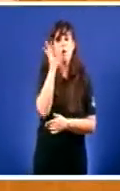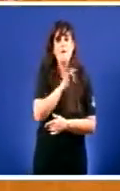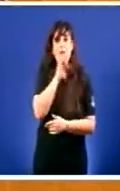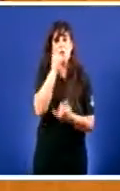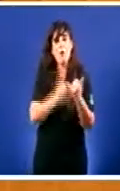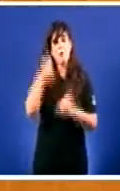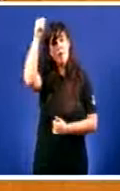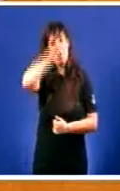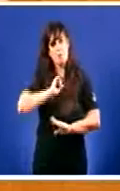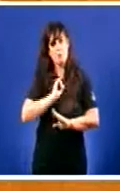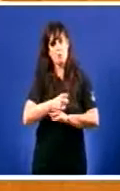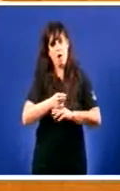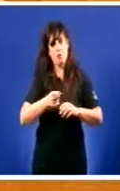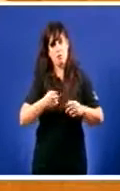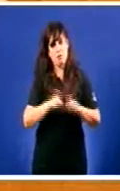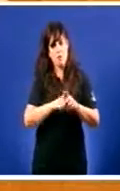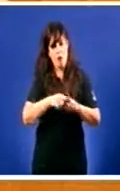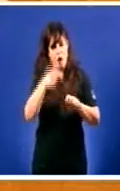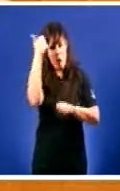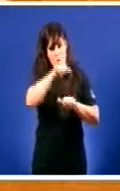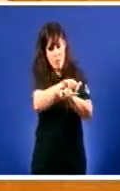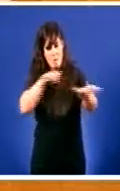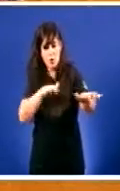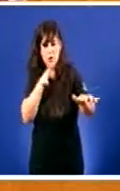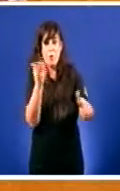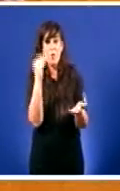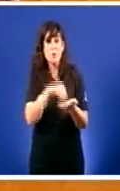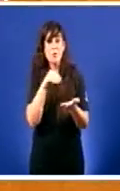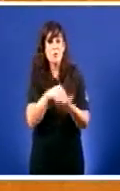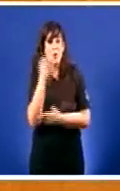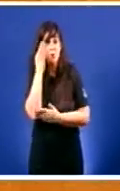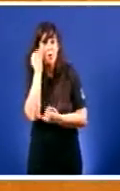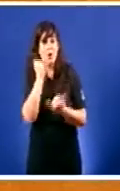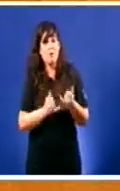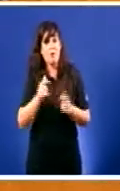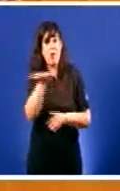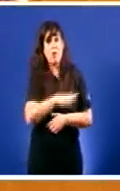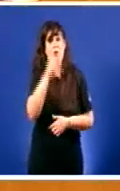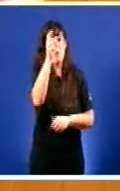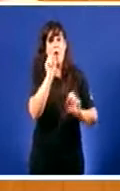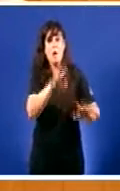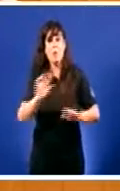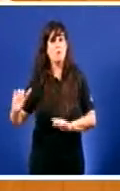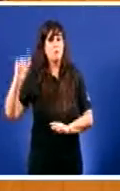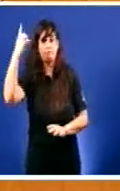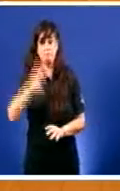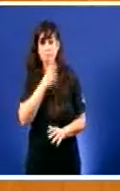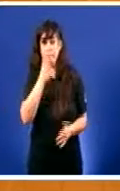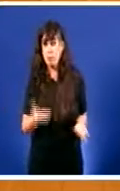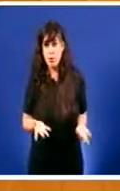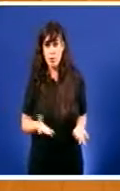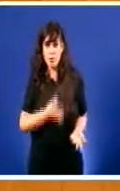masculinización Porque as mulleres moitas veces son as primeiras en abandonar o rural Porque están